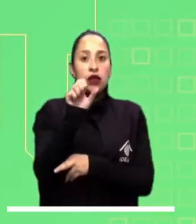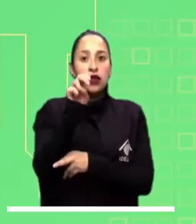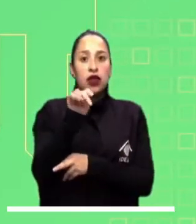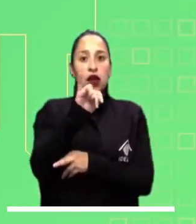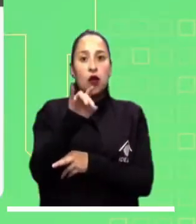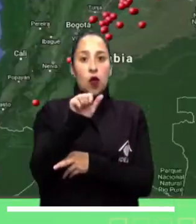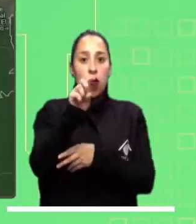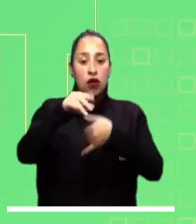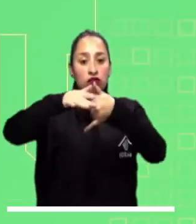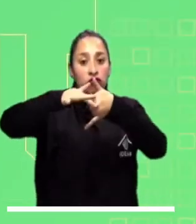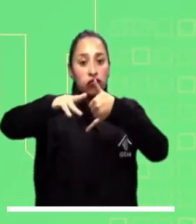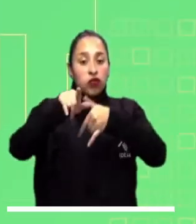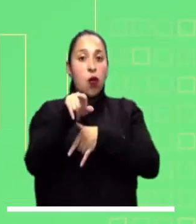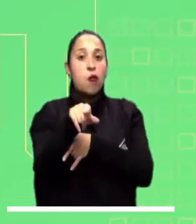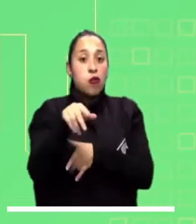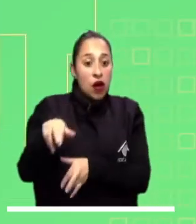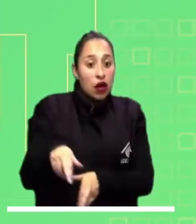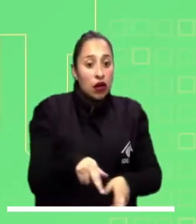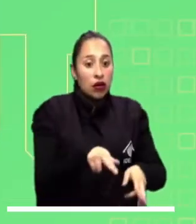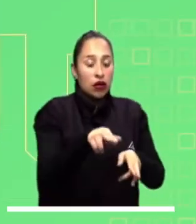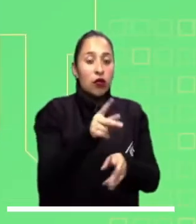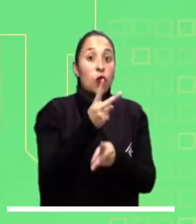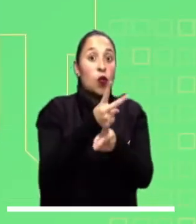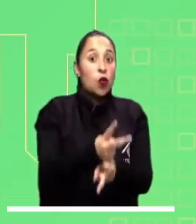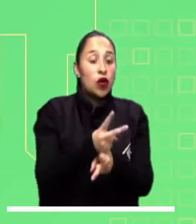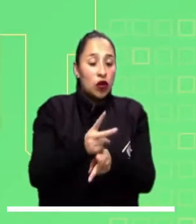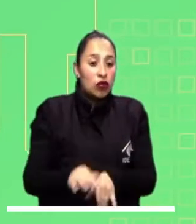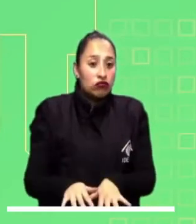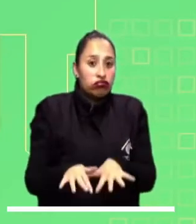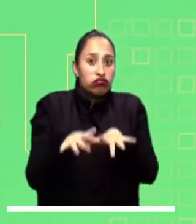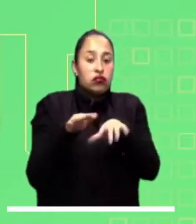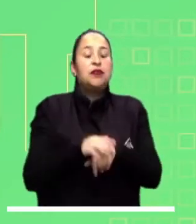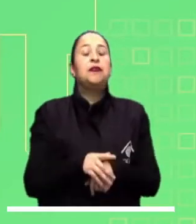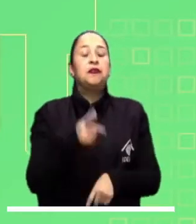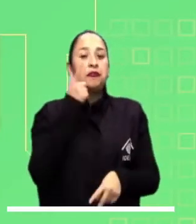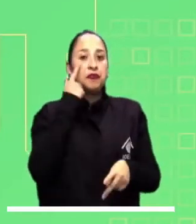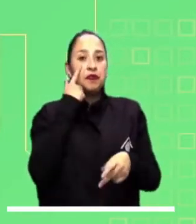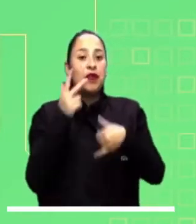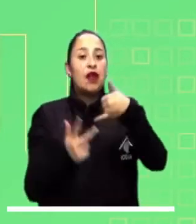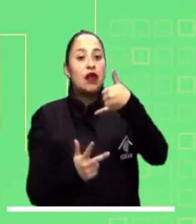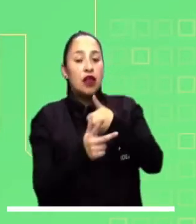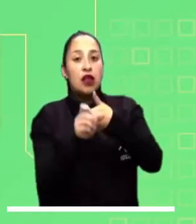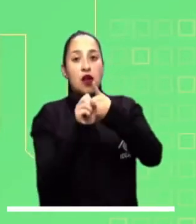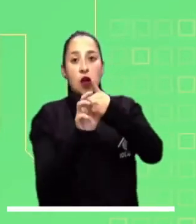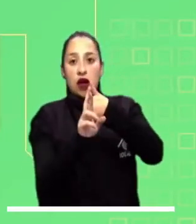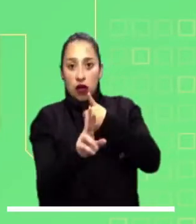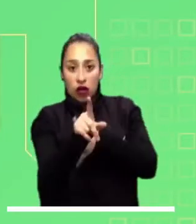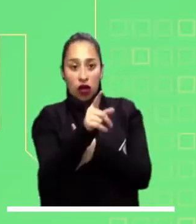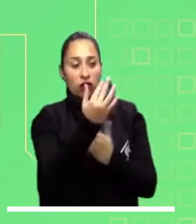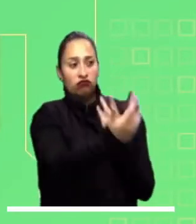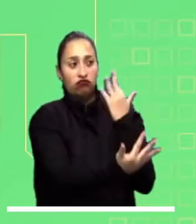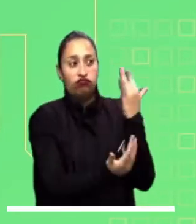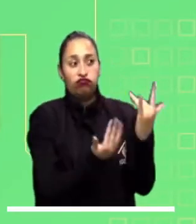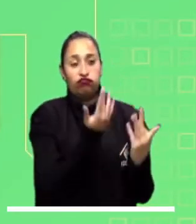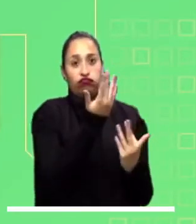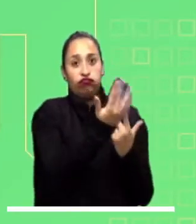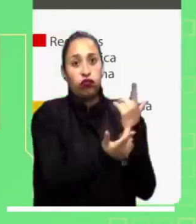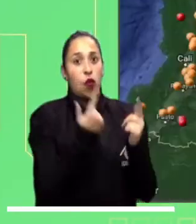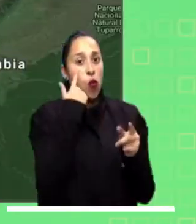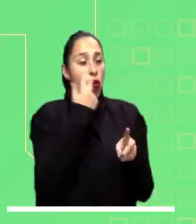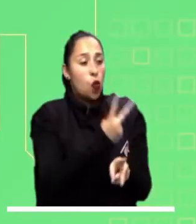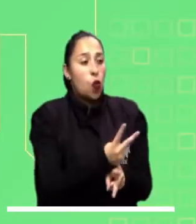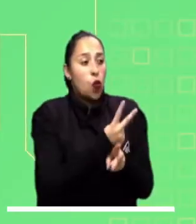de Atrato en el Pacífico Colombiano. Atentos en las regiones Andina, Caribe y Orinoquía por alta probabilidad de incendios.